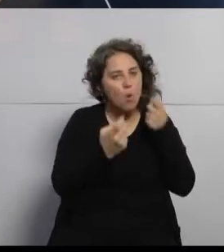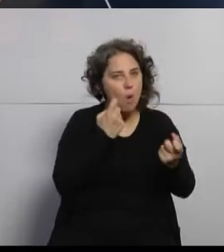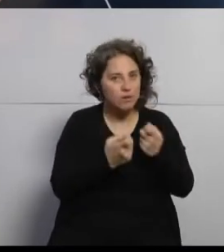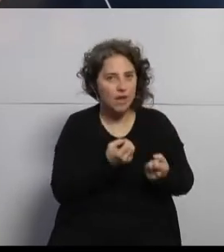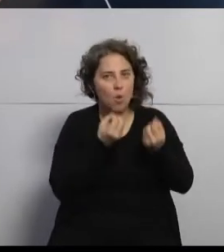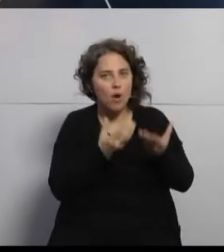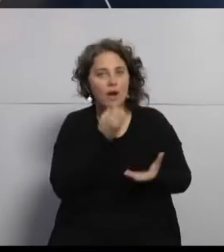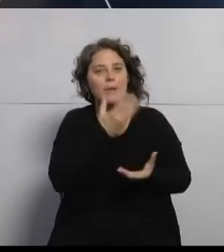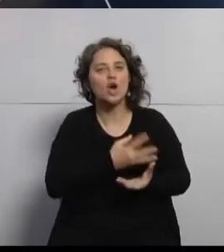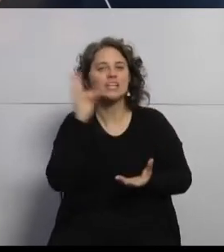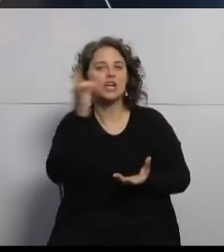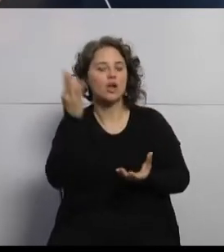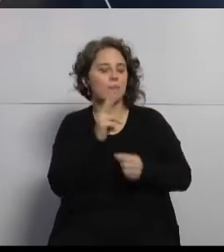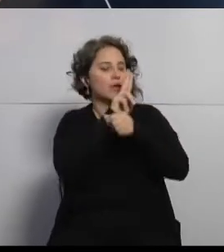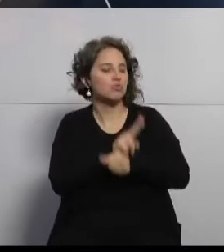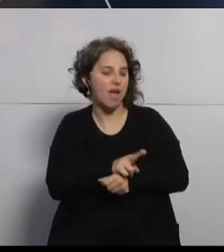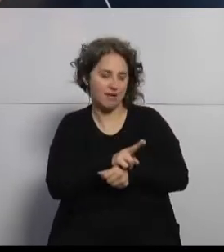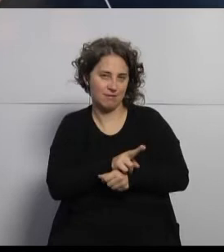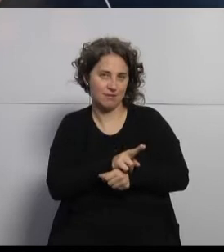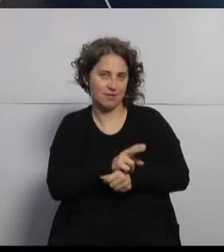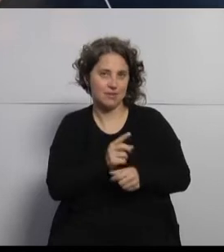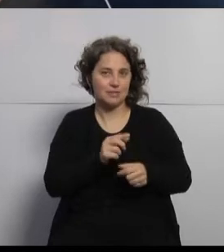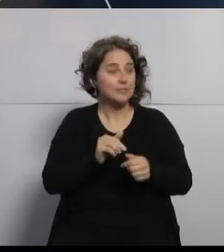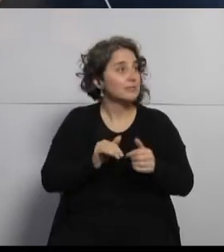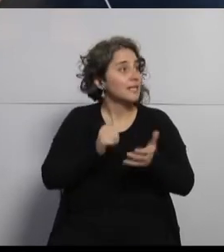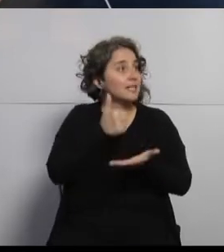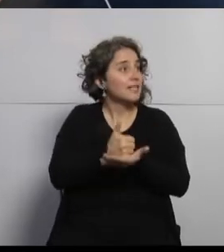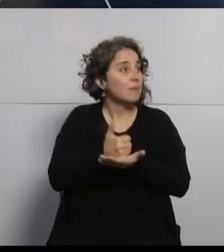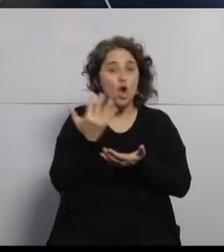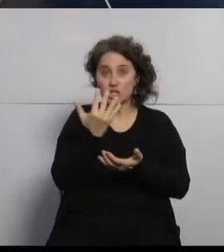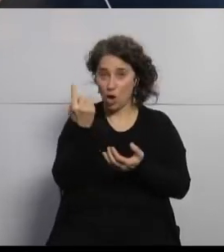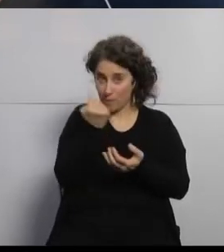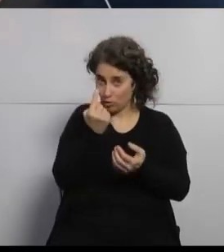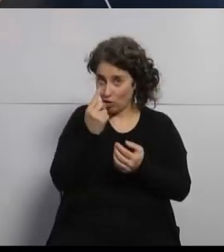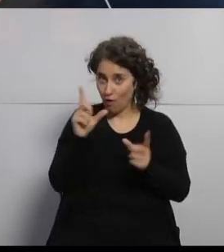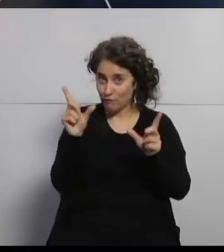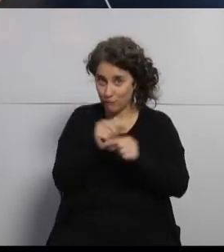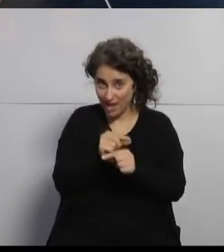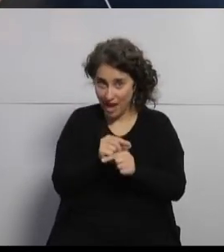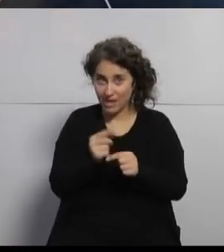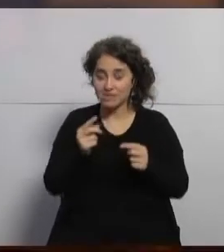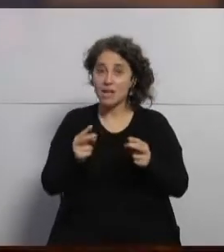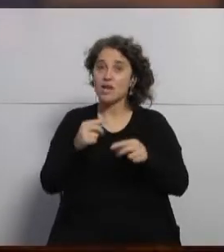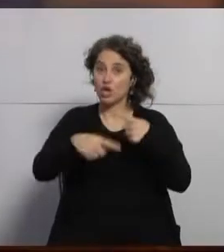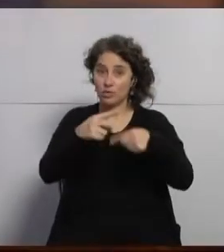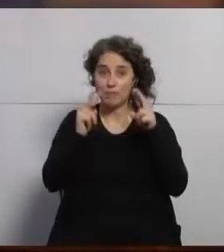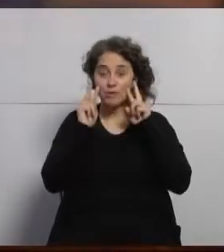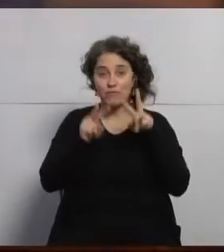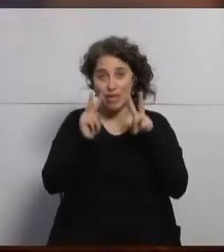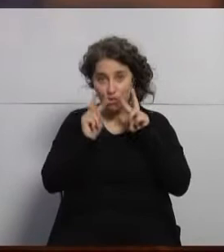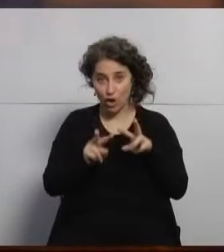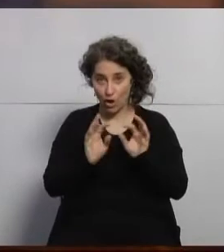es la mejor tecnología para aquí. Esto no es universal. Alonso, estamos en los cinco minutos finales, lo seguimos escuchando y viendo con atención. Gracias.